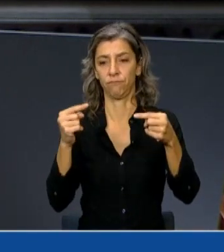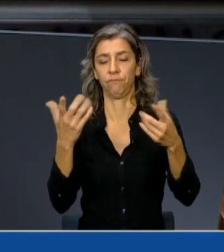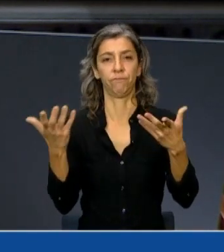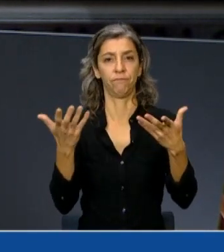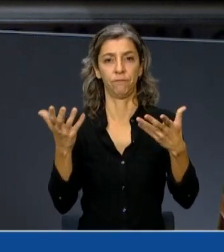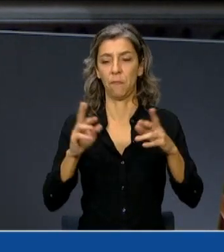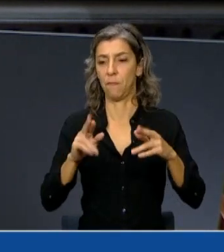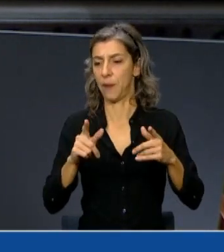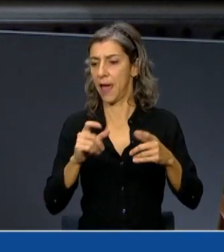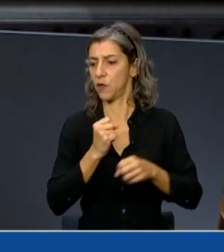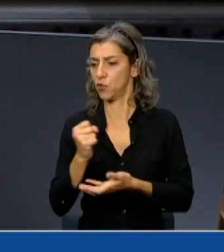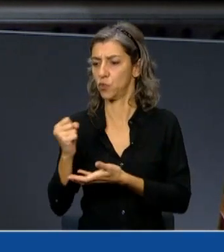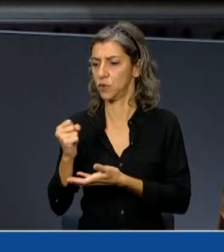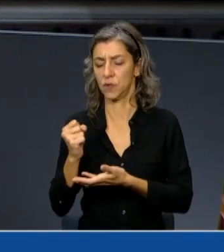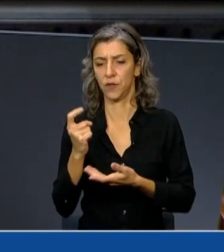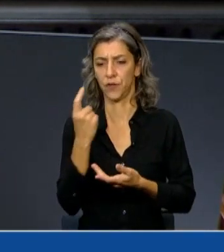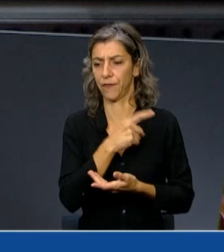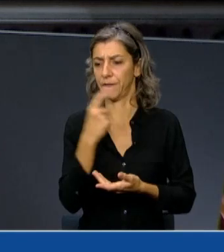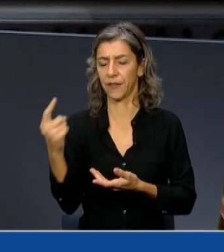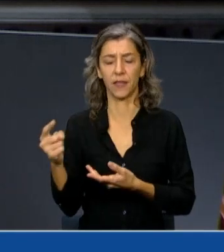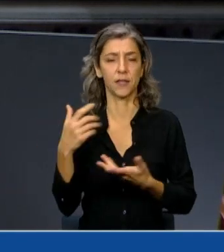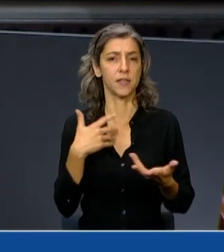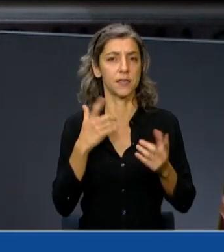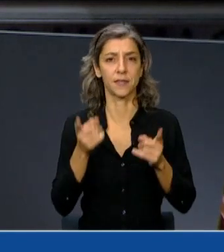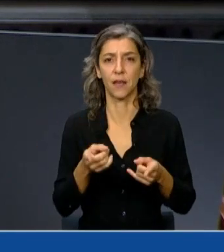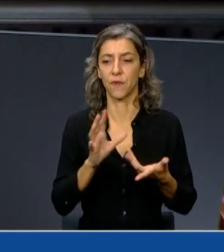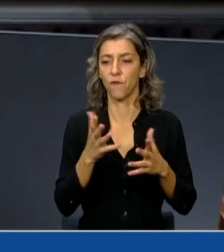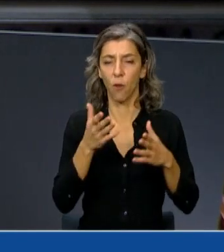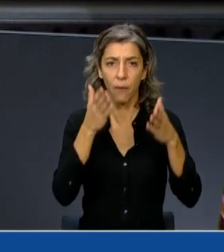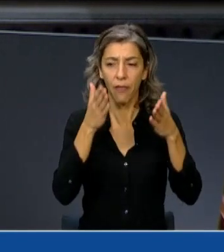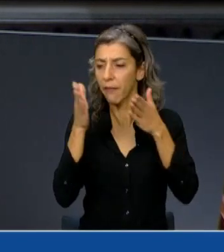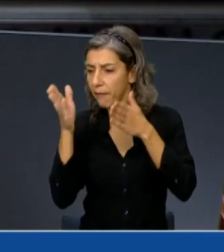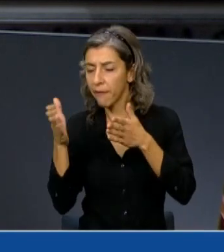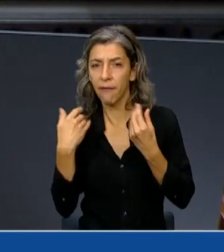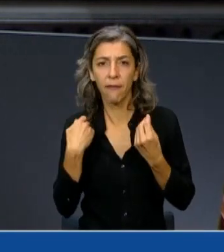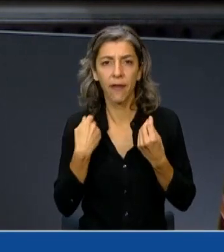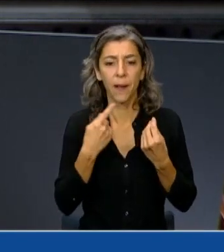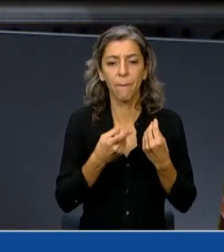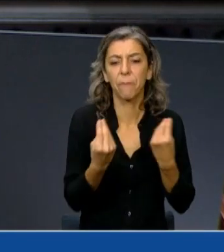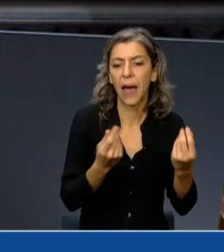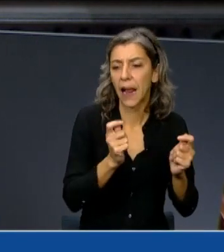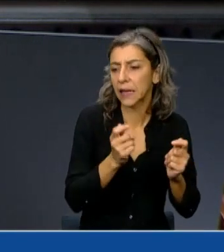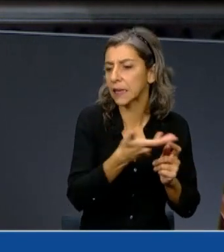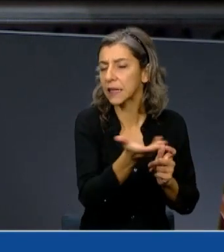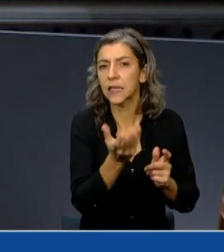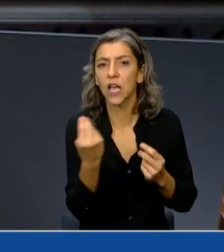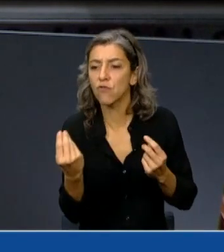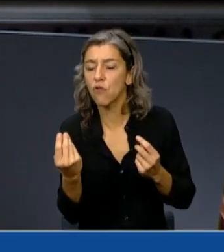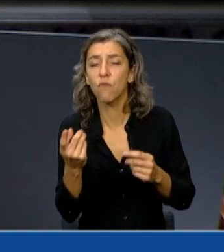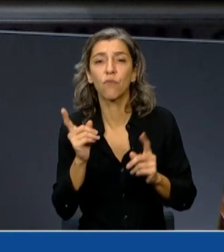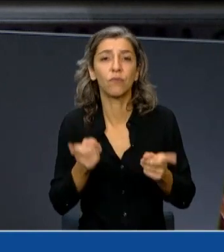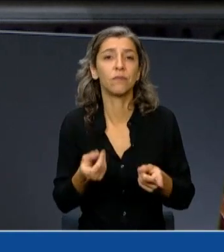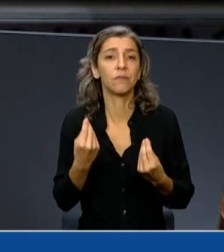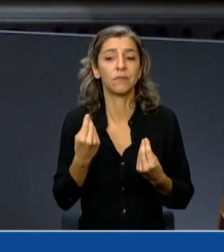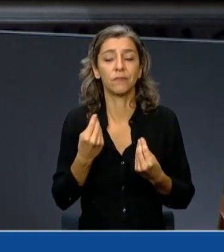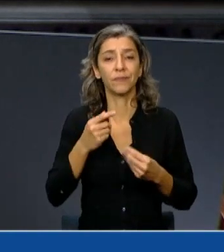y a la importancia que tienen cada uno de ellos y sobre todo quiénes son los que manejan